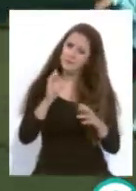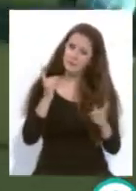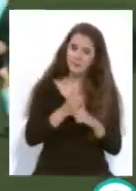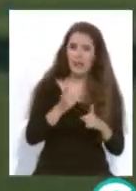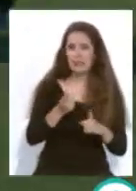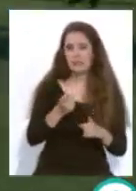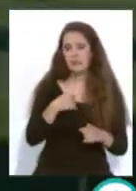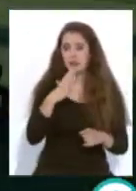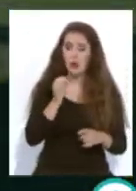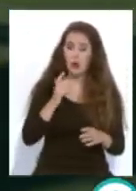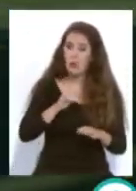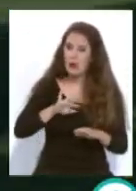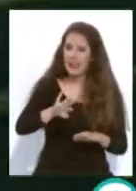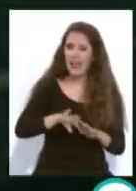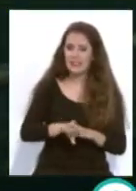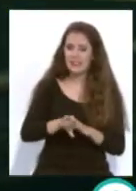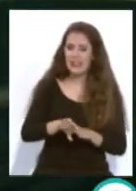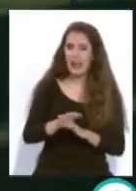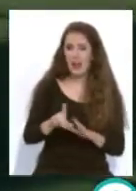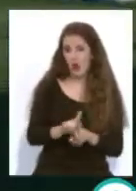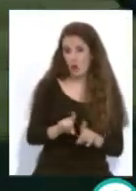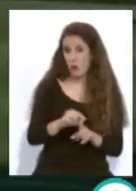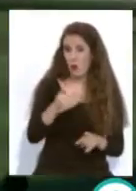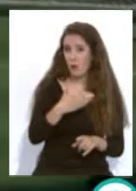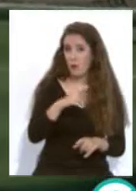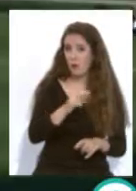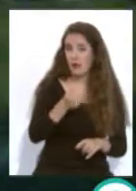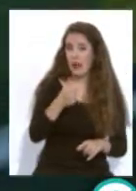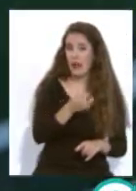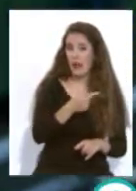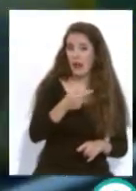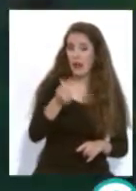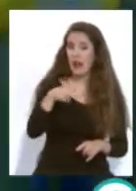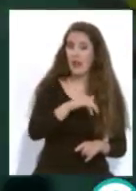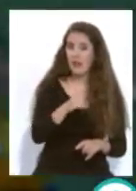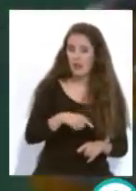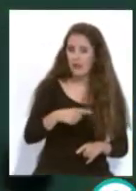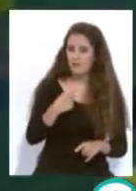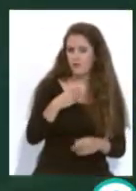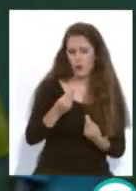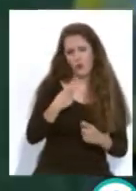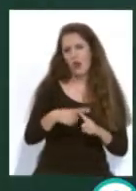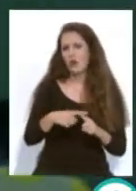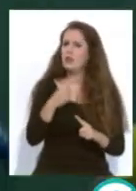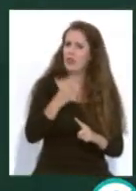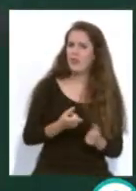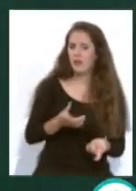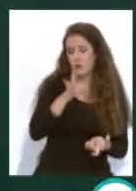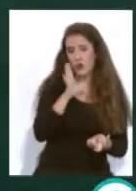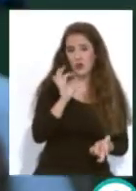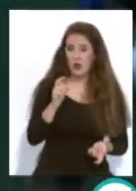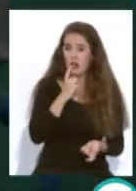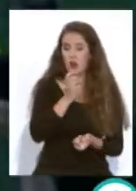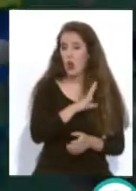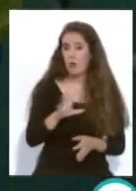un lateral como Braganza tiene muchas cosas que decir a mí me ha hecho creo que de los